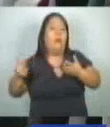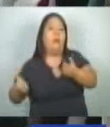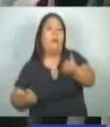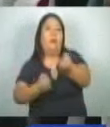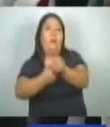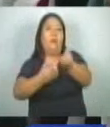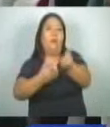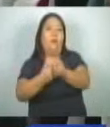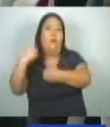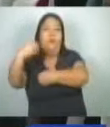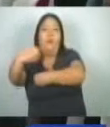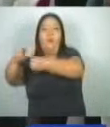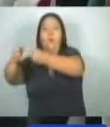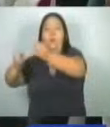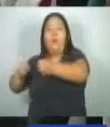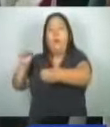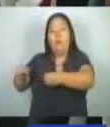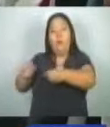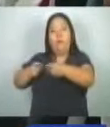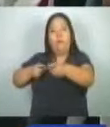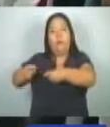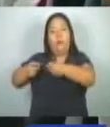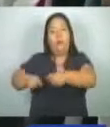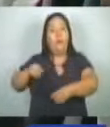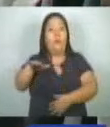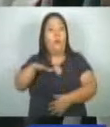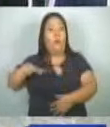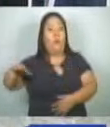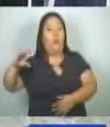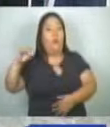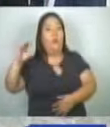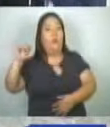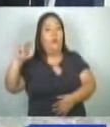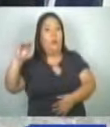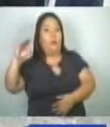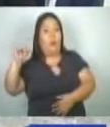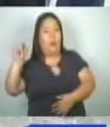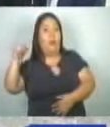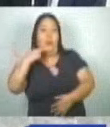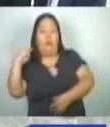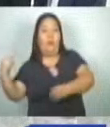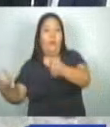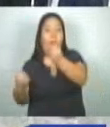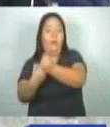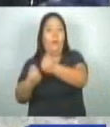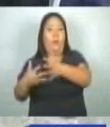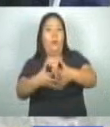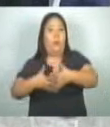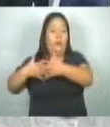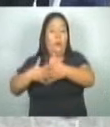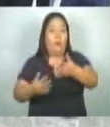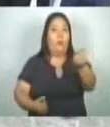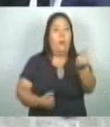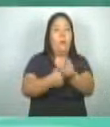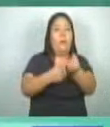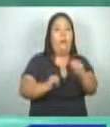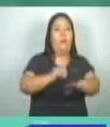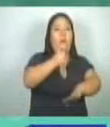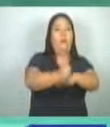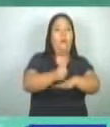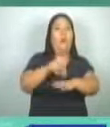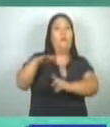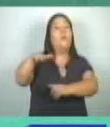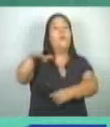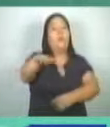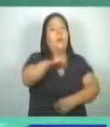con la Oficina Nacional de Administración Oceánica y Atmosférica de los Estados Unidos y con el apoyo de la Fundación Coatepeque.